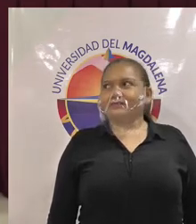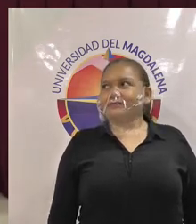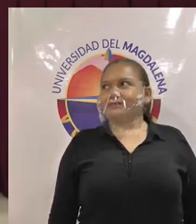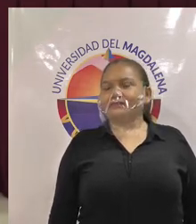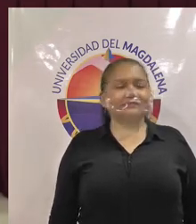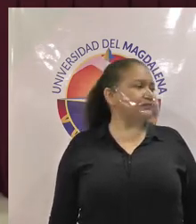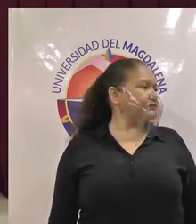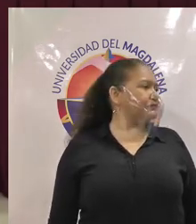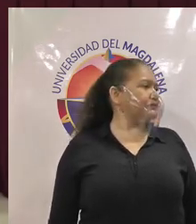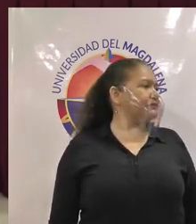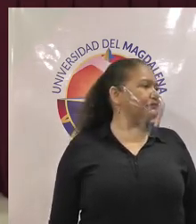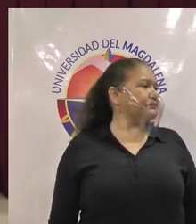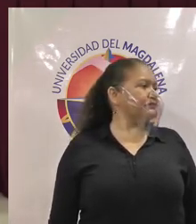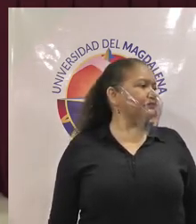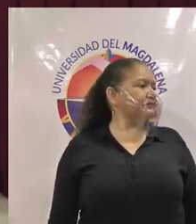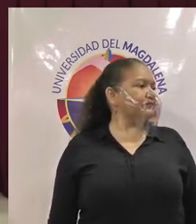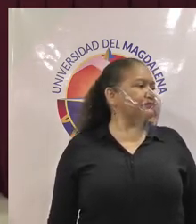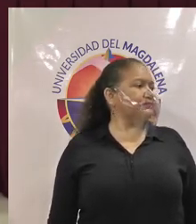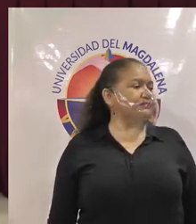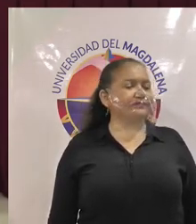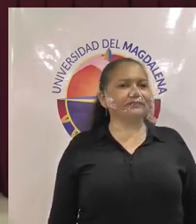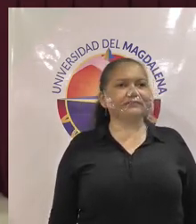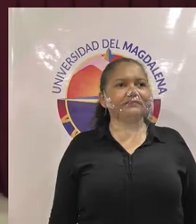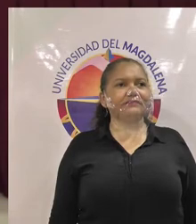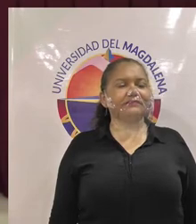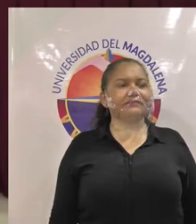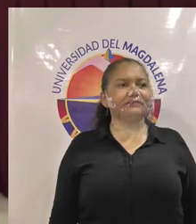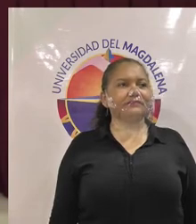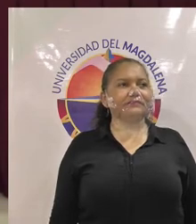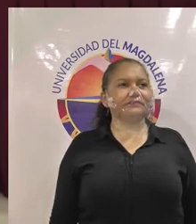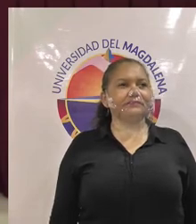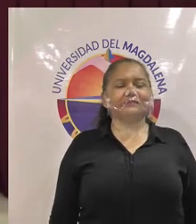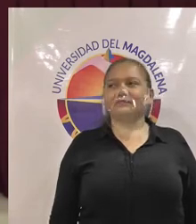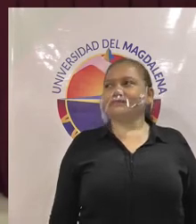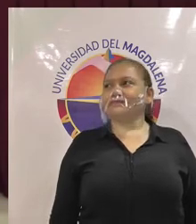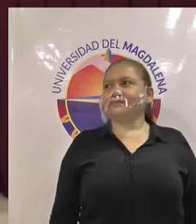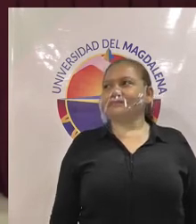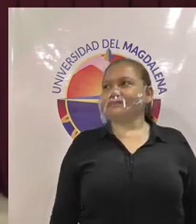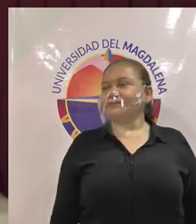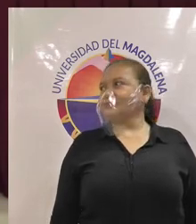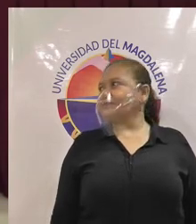y la tercera pareja por Uber Guevara Guerrero